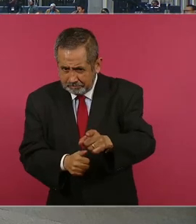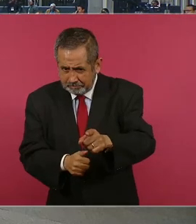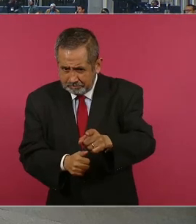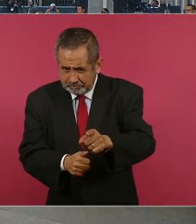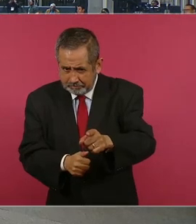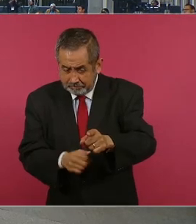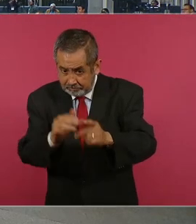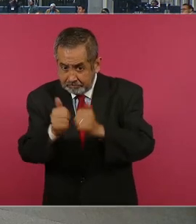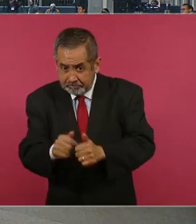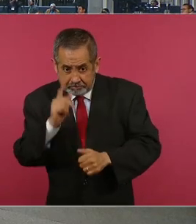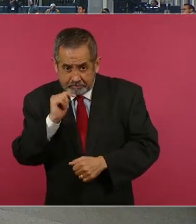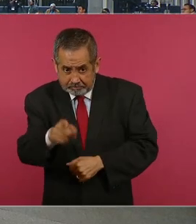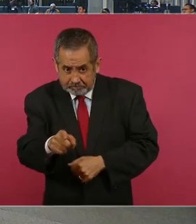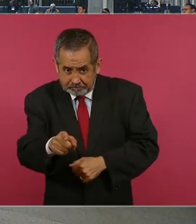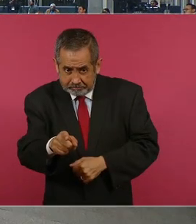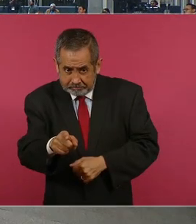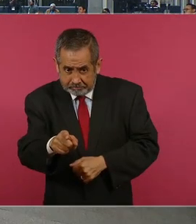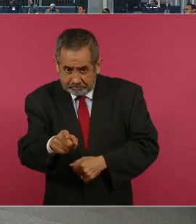¿Sí, te quedas mañana?